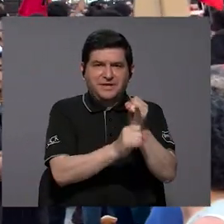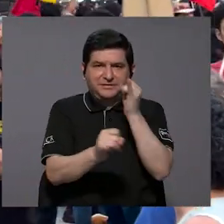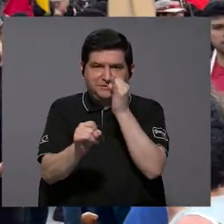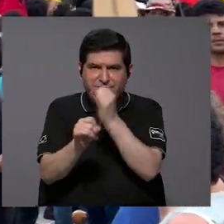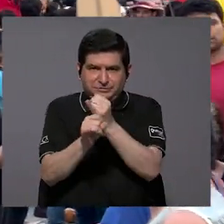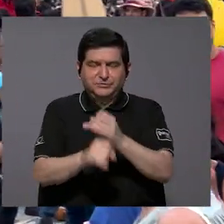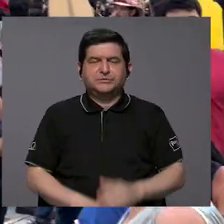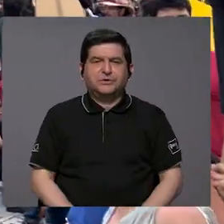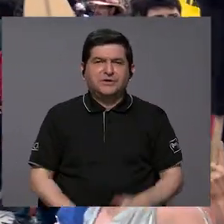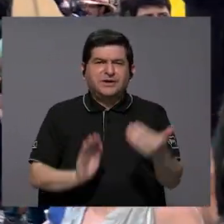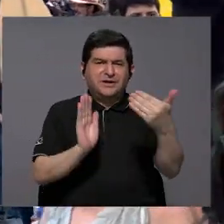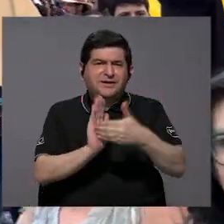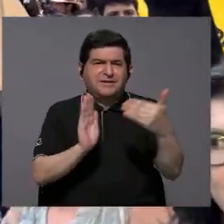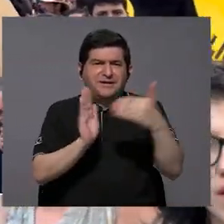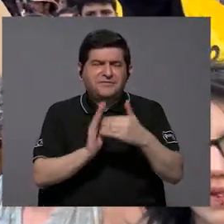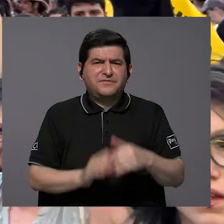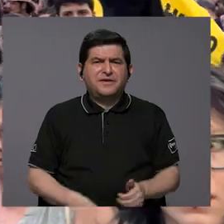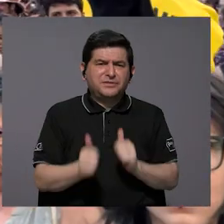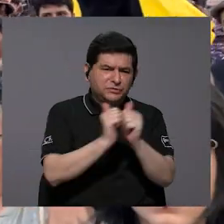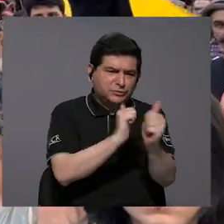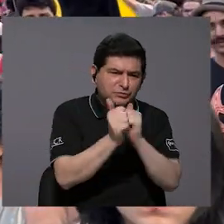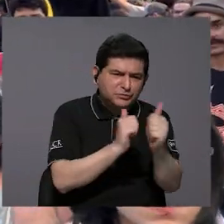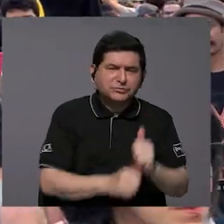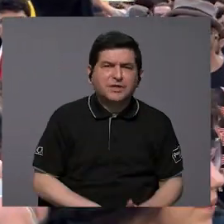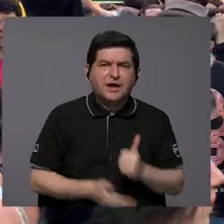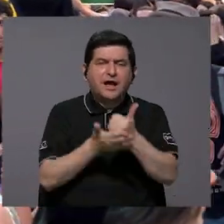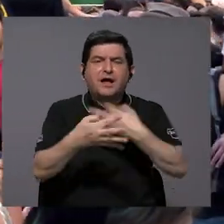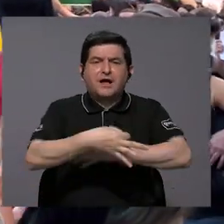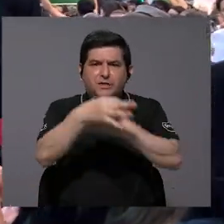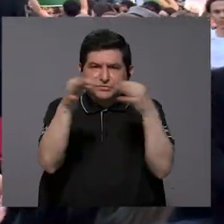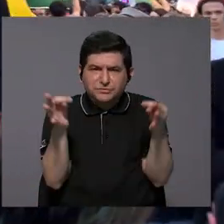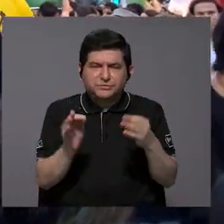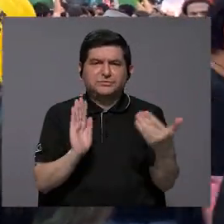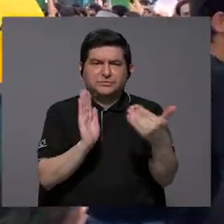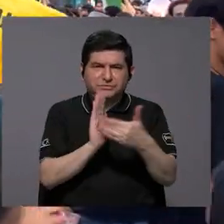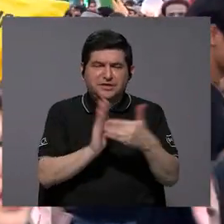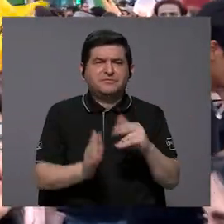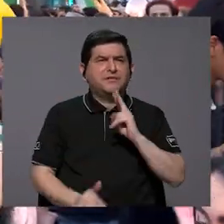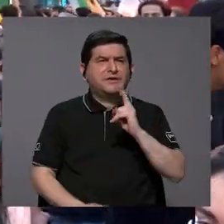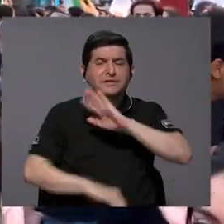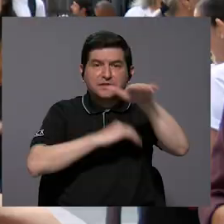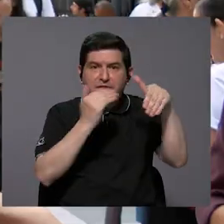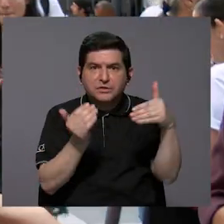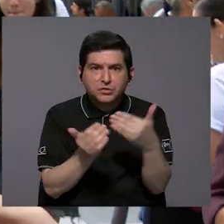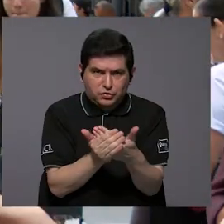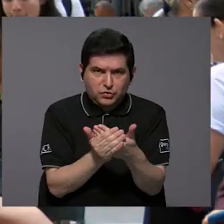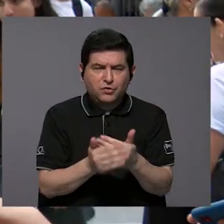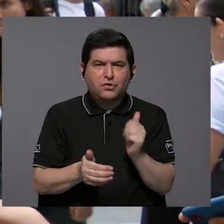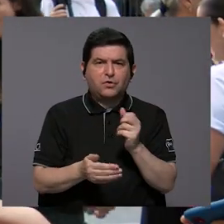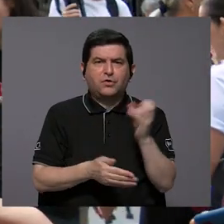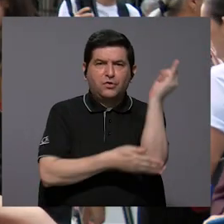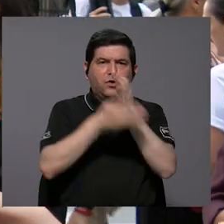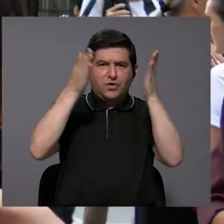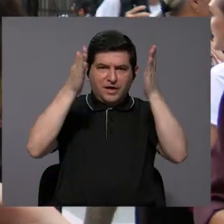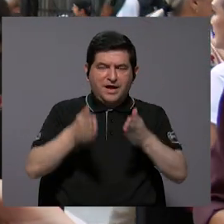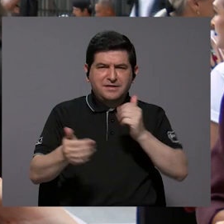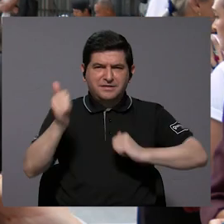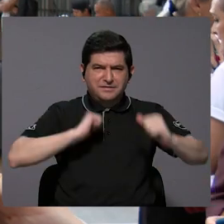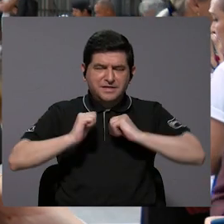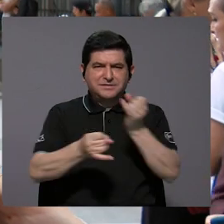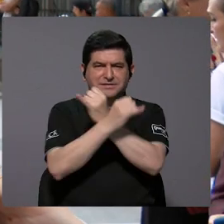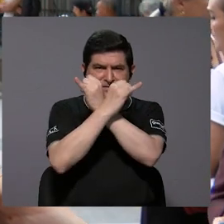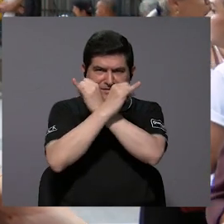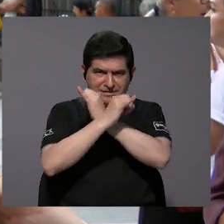de las principales instituciones, afecta los concursos, las becas talleras, afecta en realidad todo lo que los